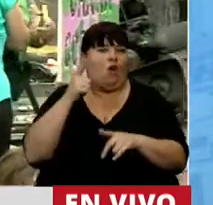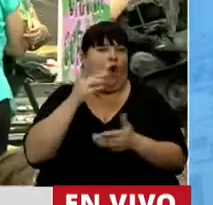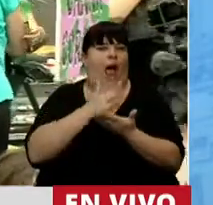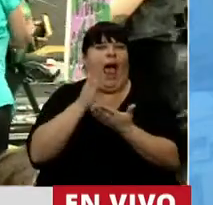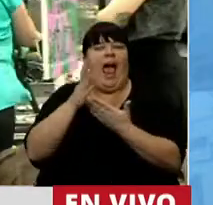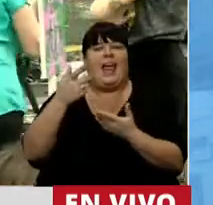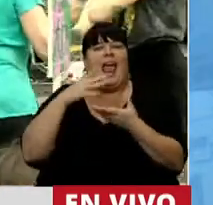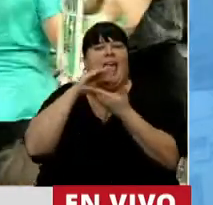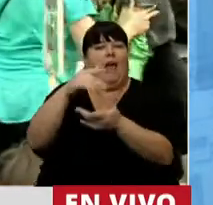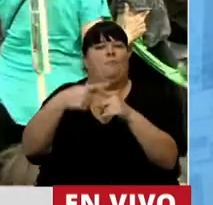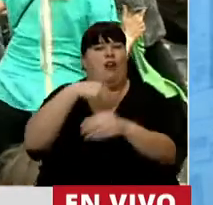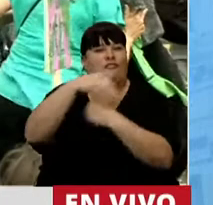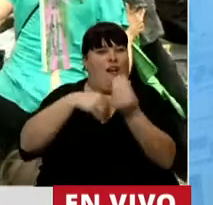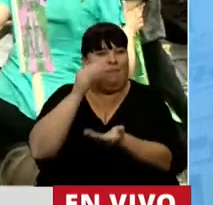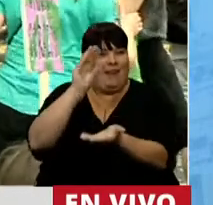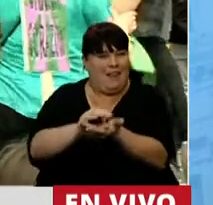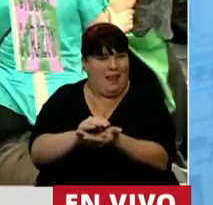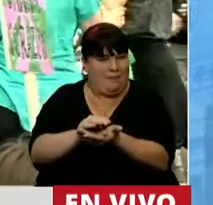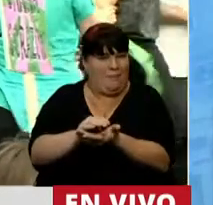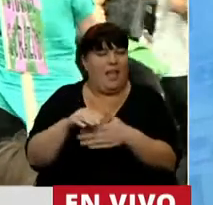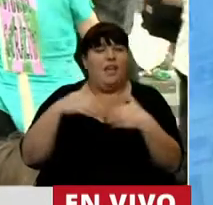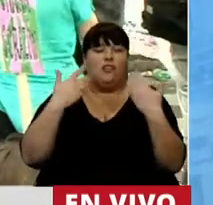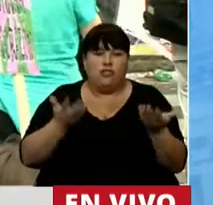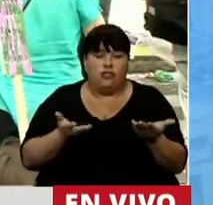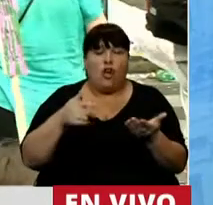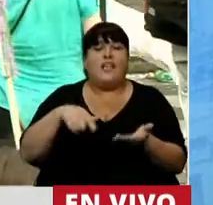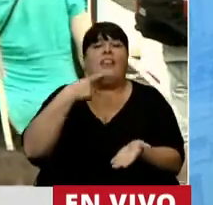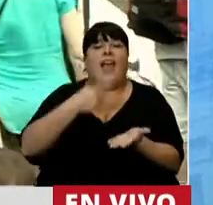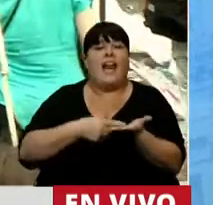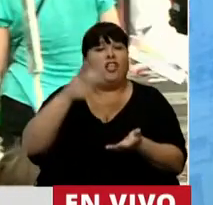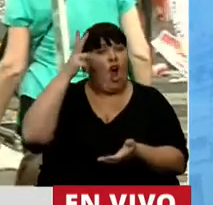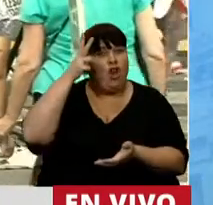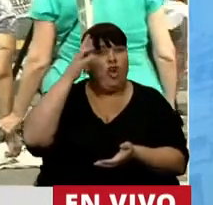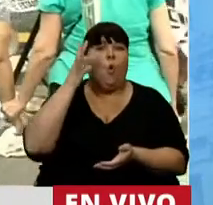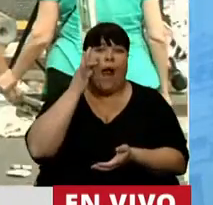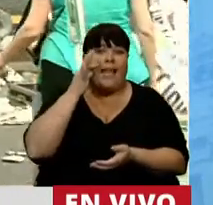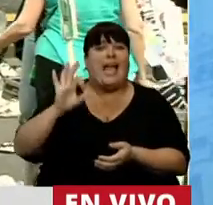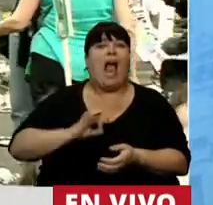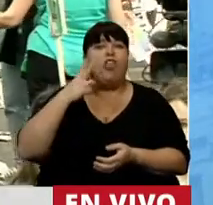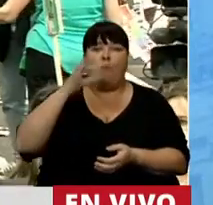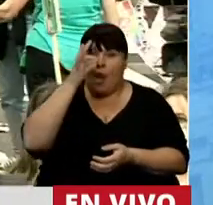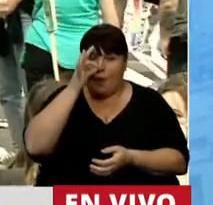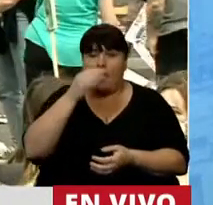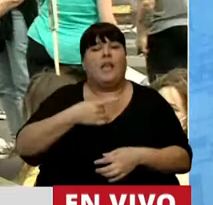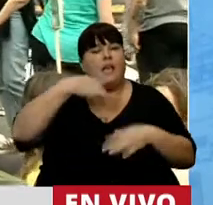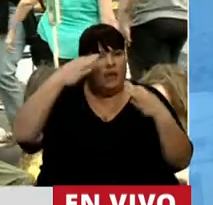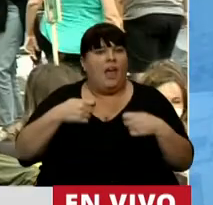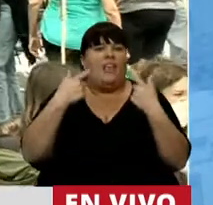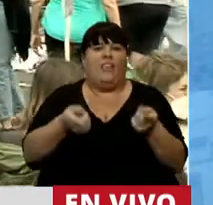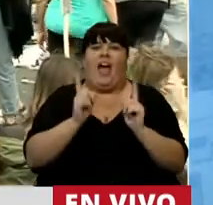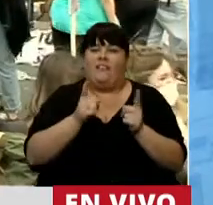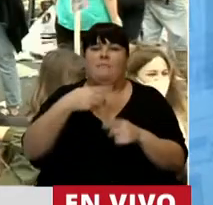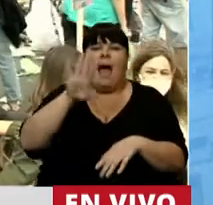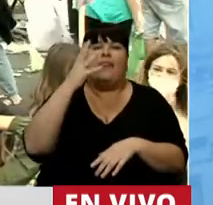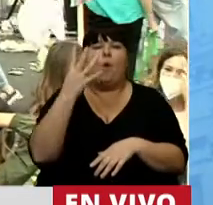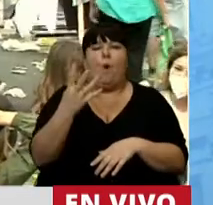acceso a las asignaciones familiares. Es así que mediante el decreto 840 del 2020 se garantizó la permanencia